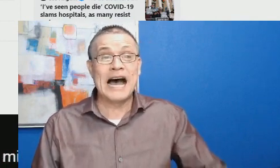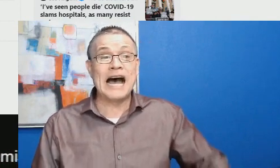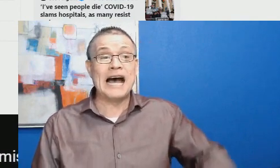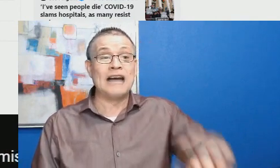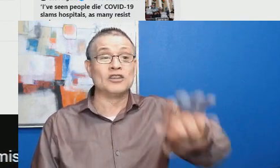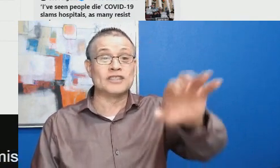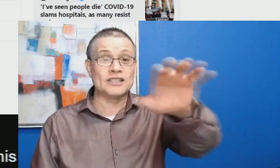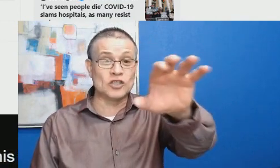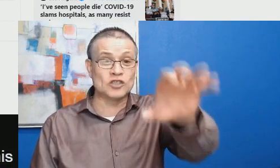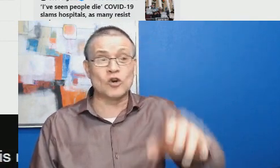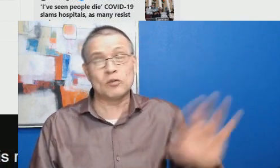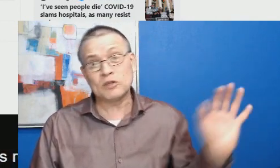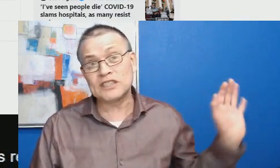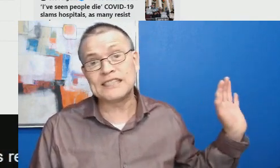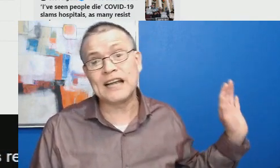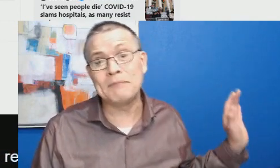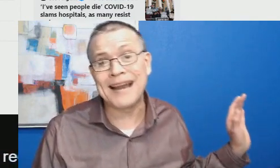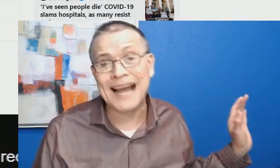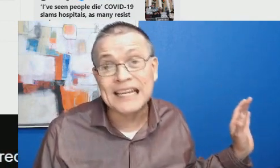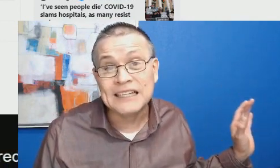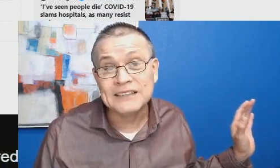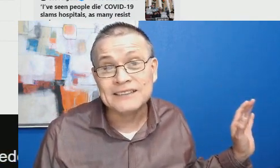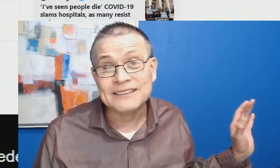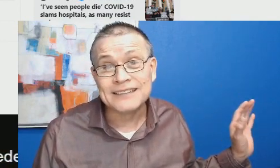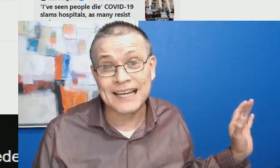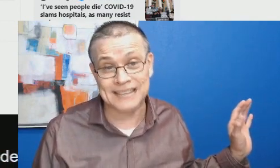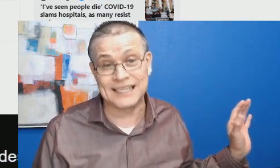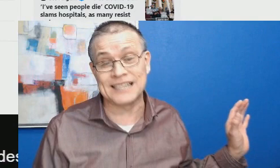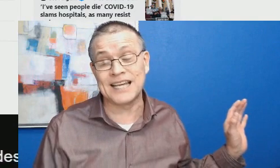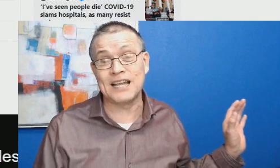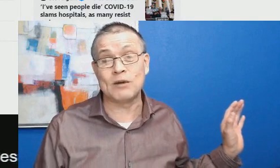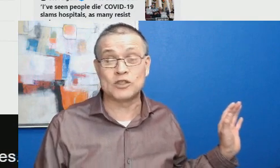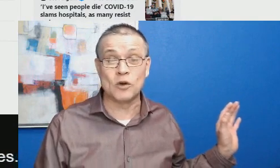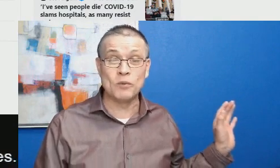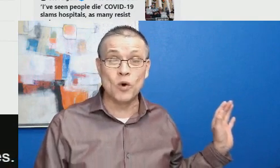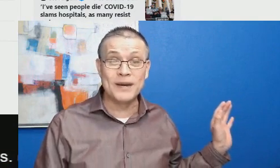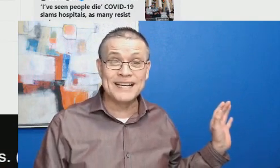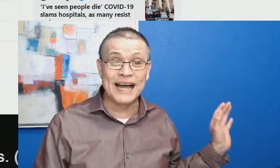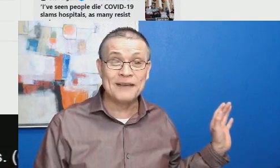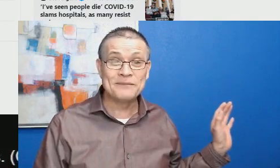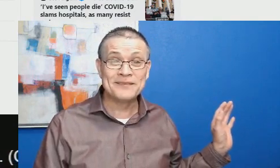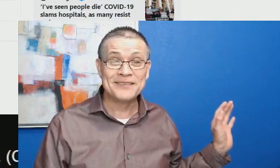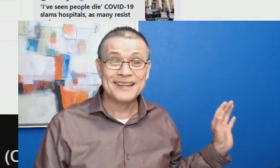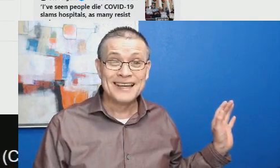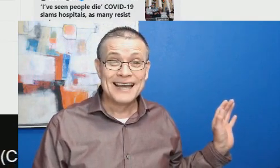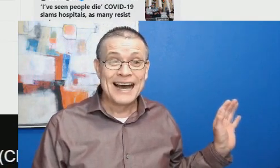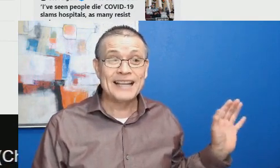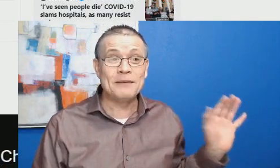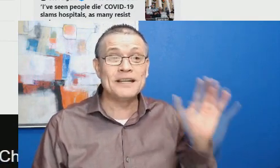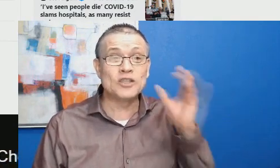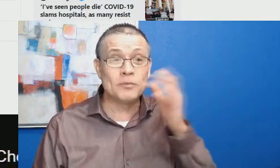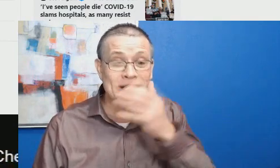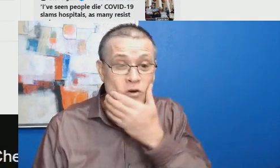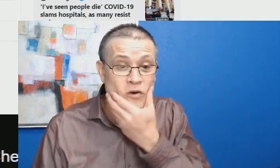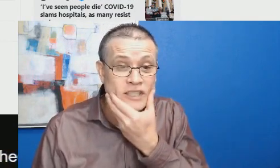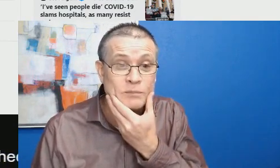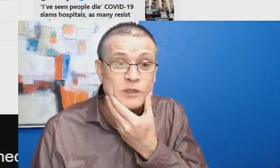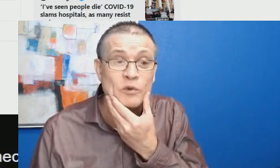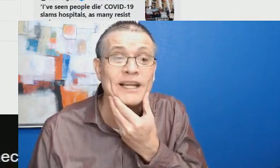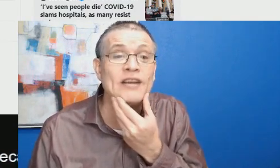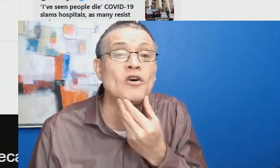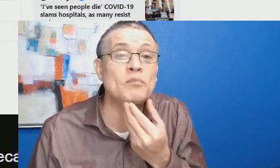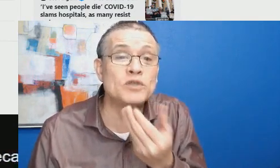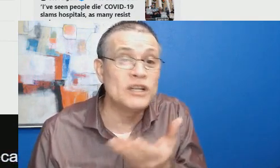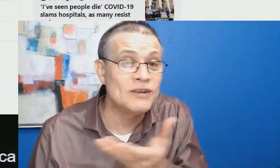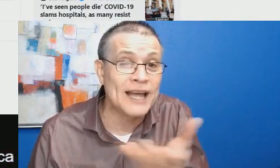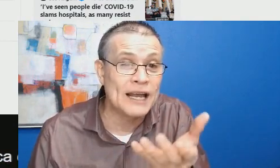a los que estos corruptos quisieran ver ahí, en la Secretaría de Educación Pública. Ha de haber dicho, Marco Cortés,